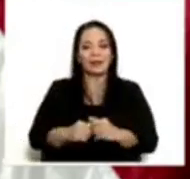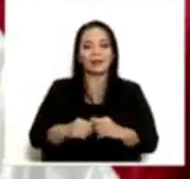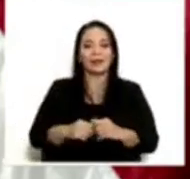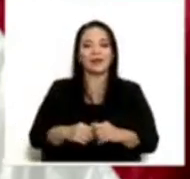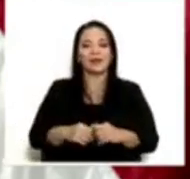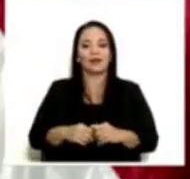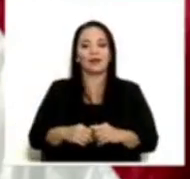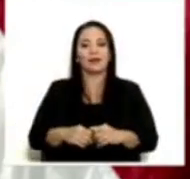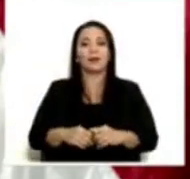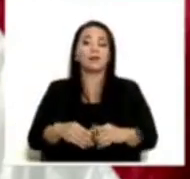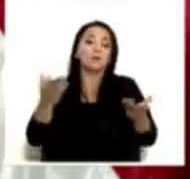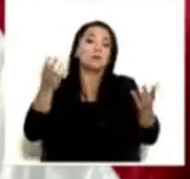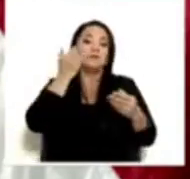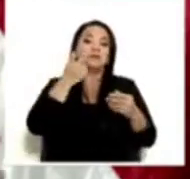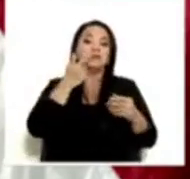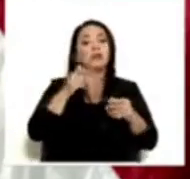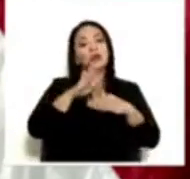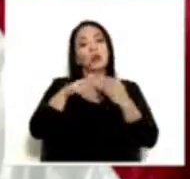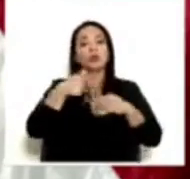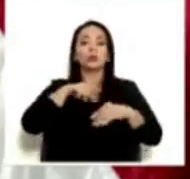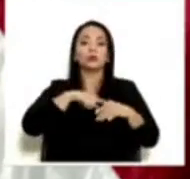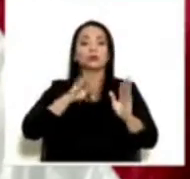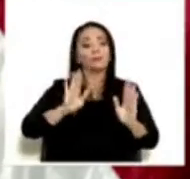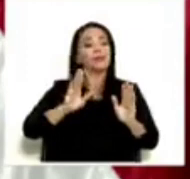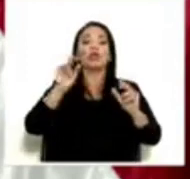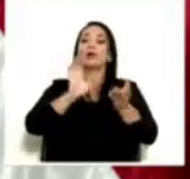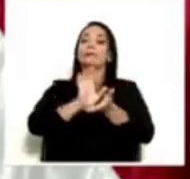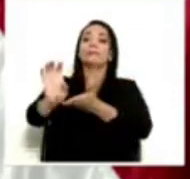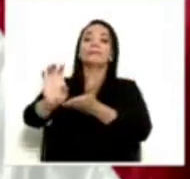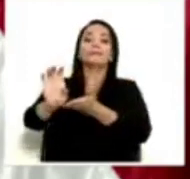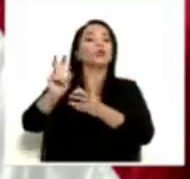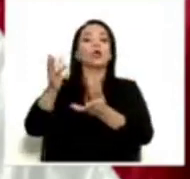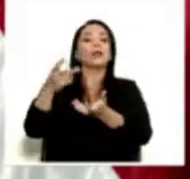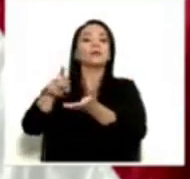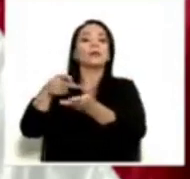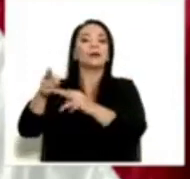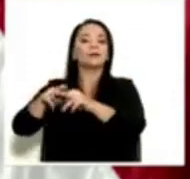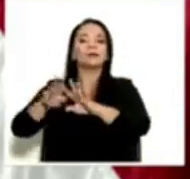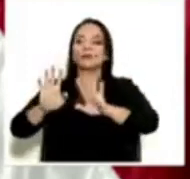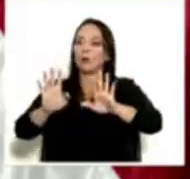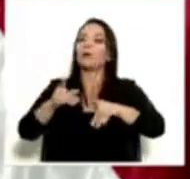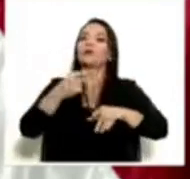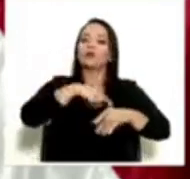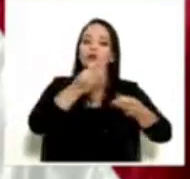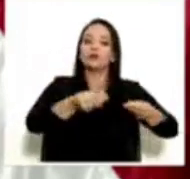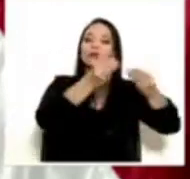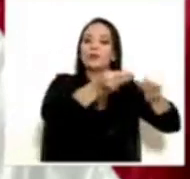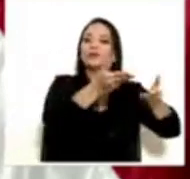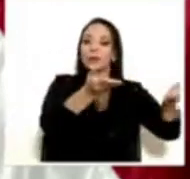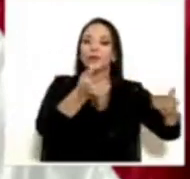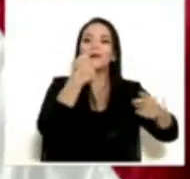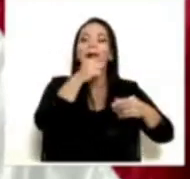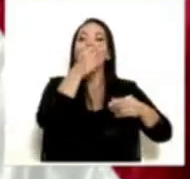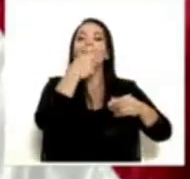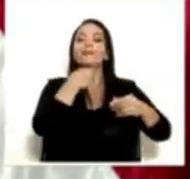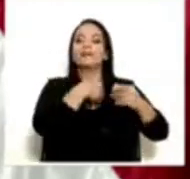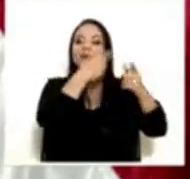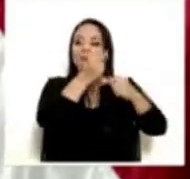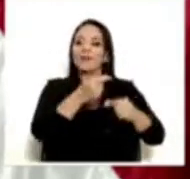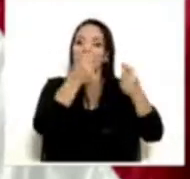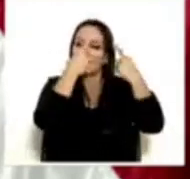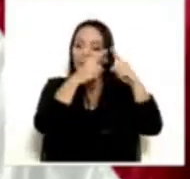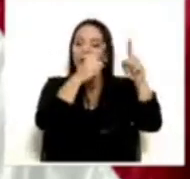contra la evasión fiscal, pero cuando uno dice, dele los instrumentos a Hacienda, como para, por ejemplo, haber